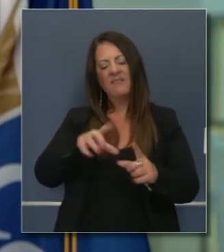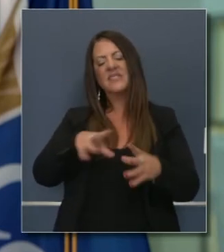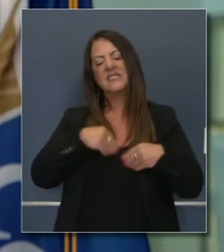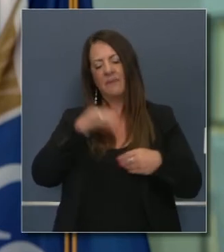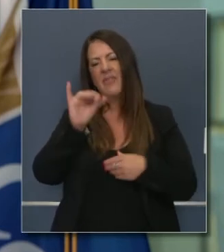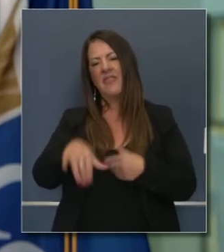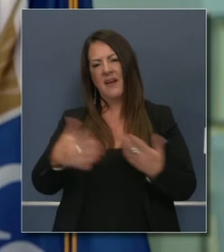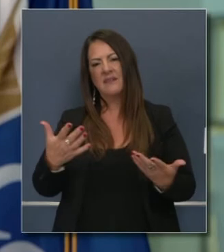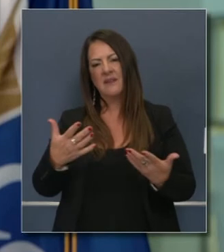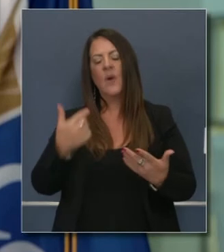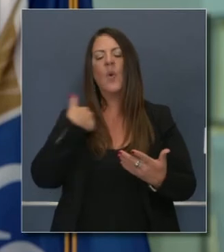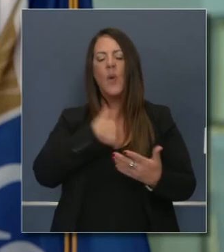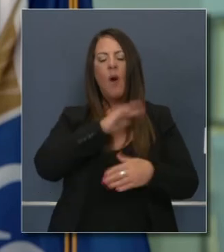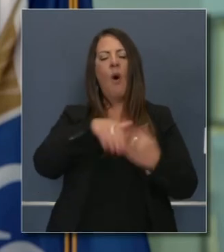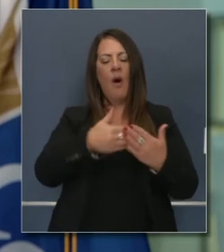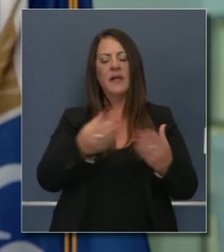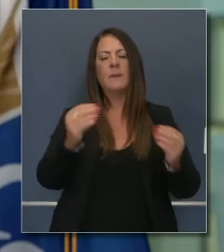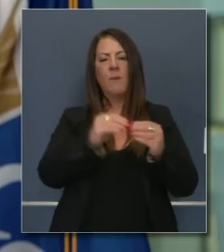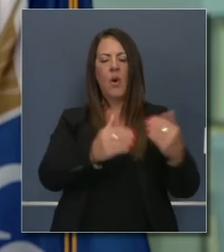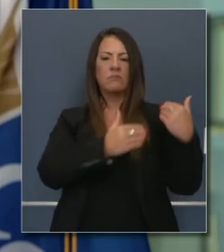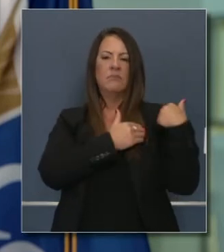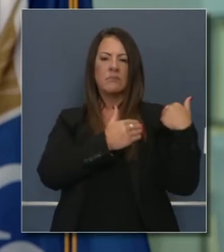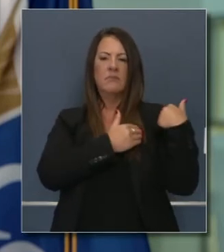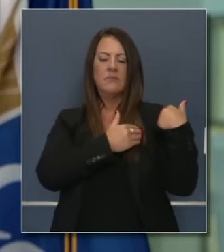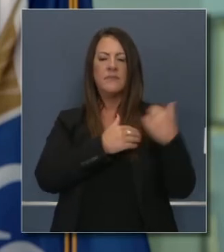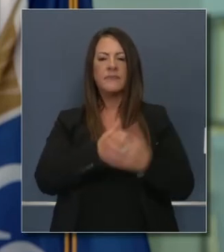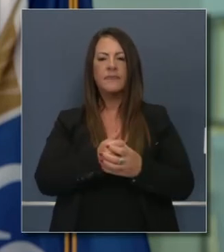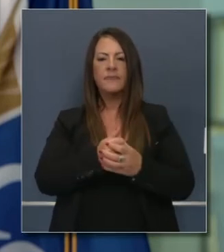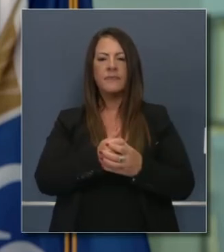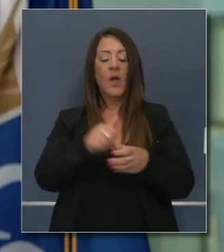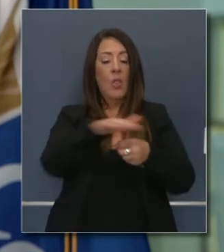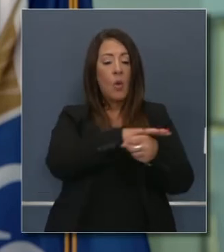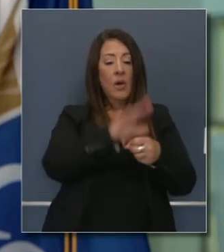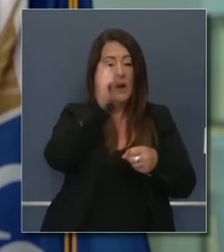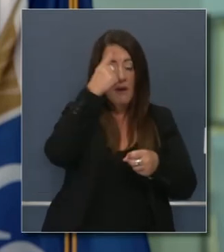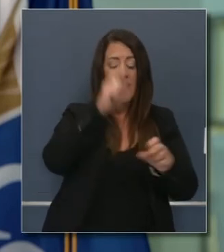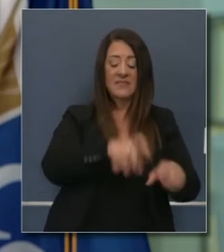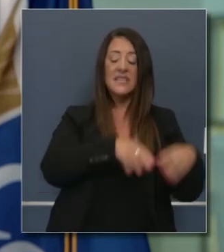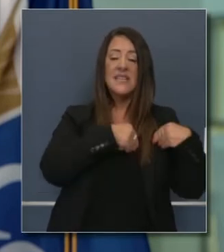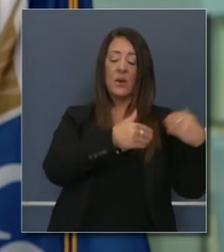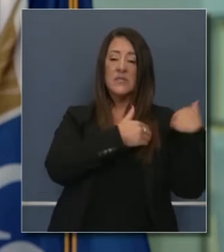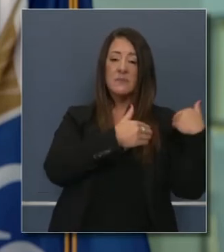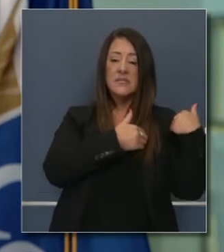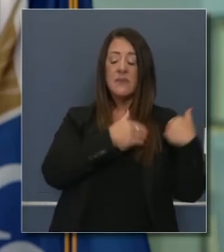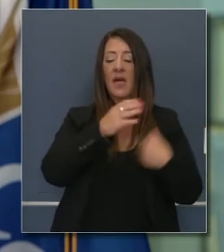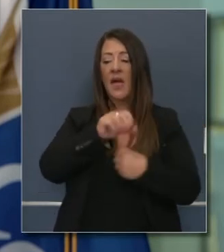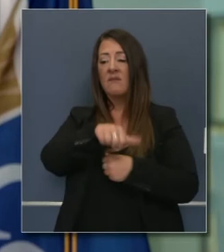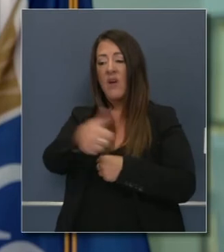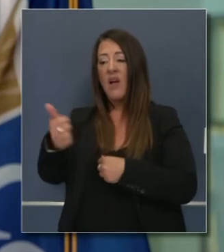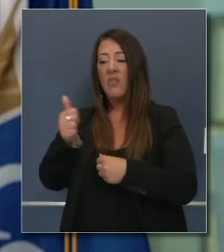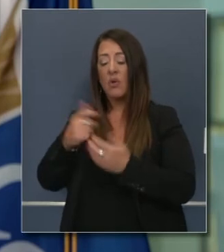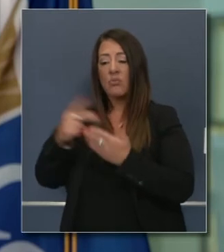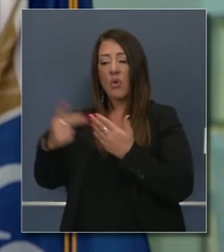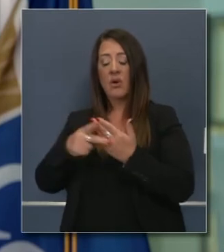tiene que haber más responsabilidad, tiene que hacerse responsables los gobiernos locales.